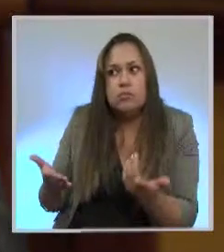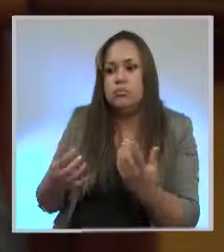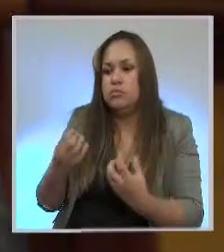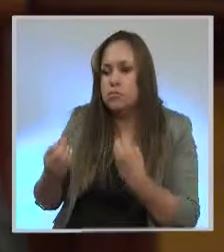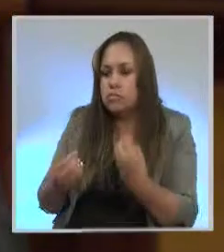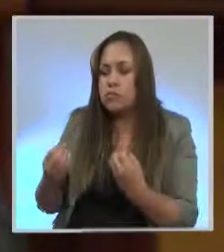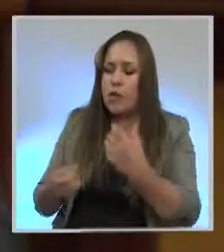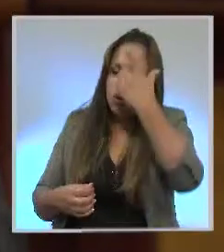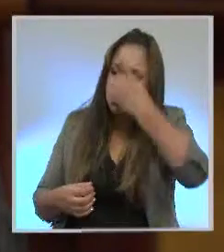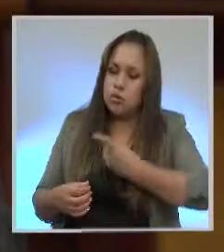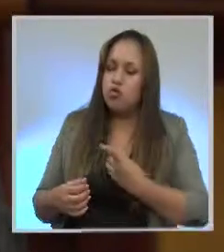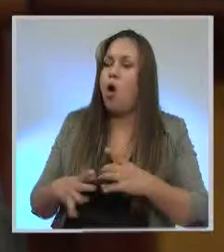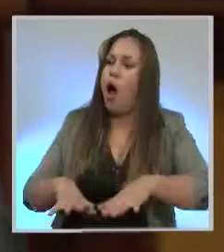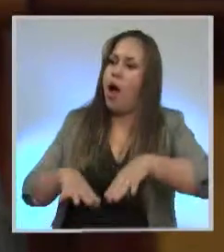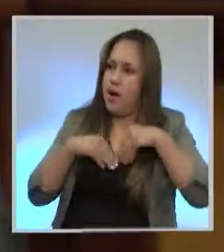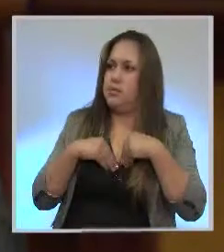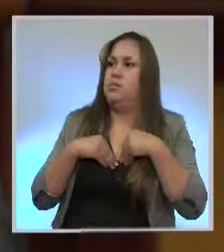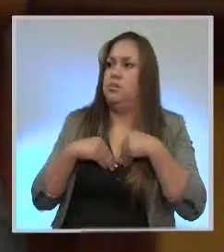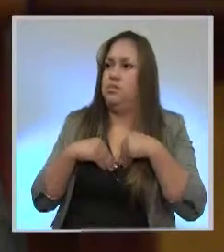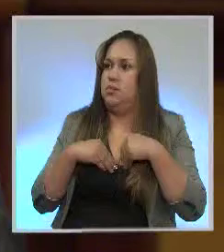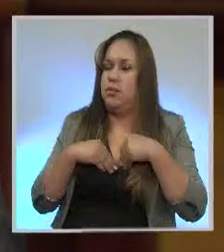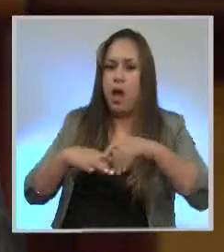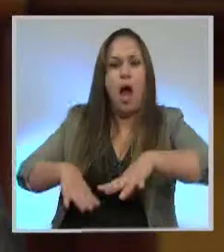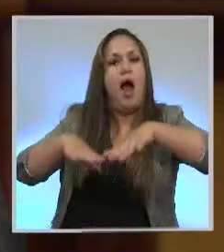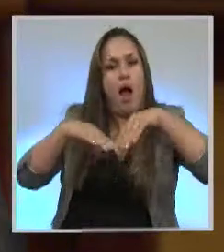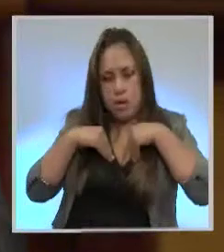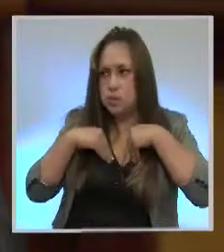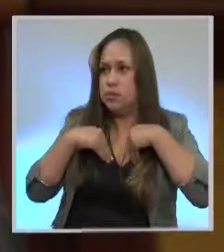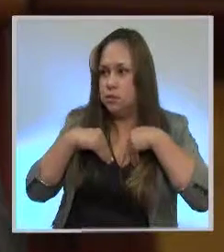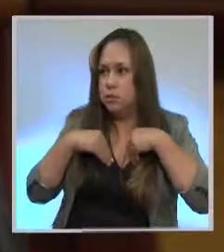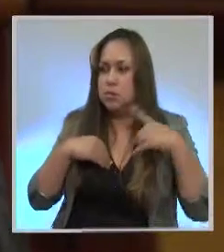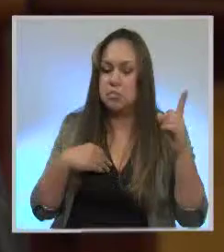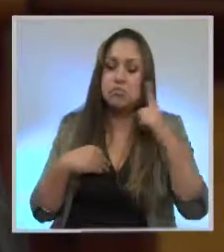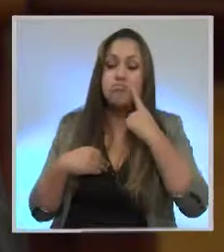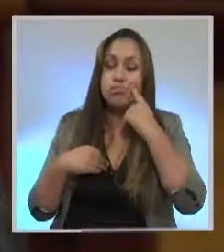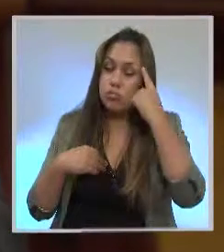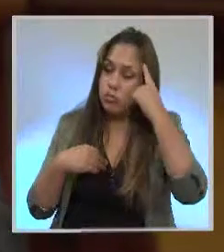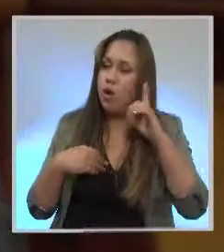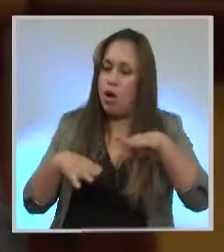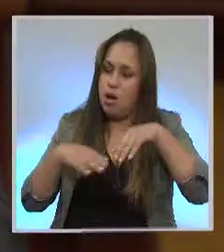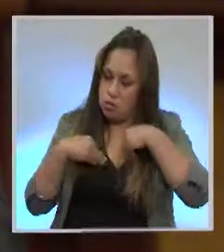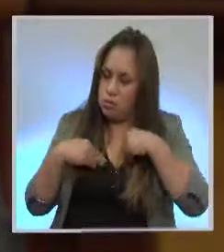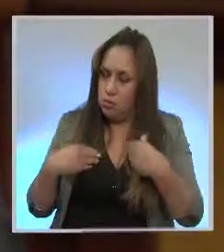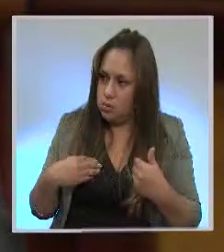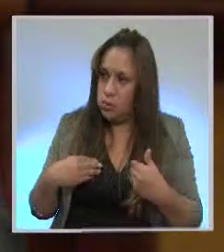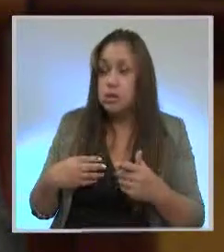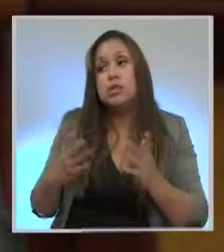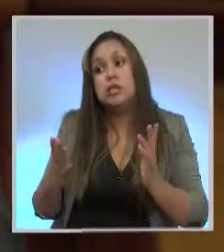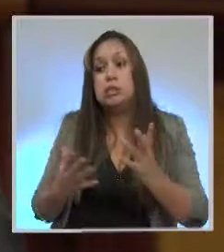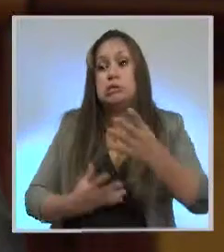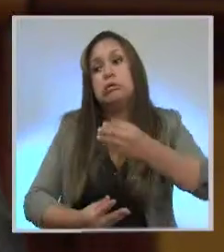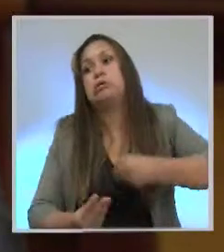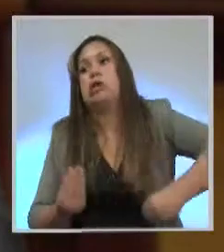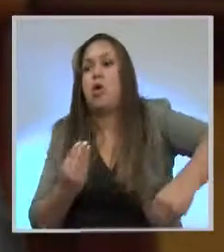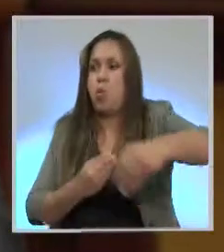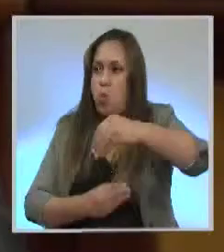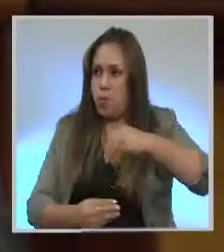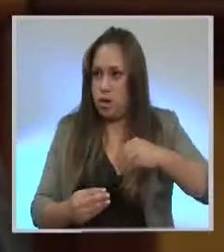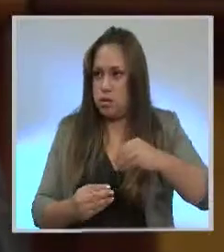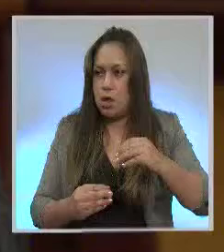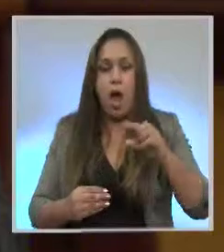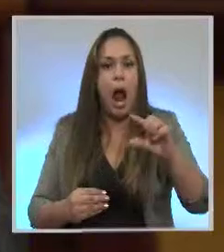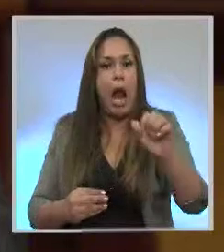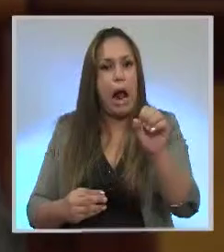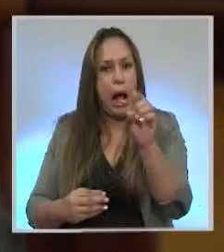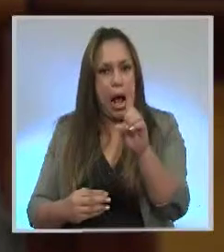aceptar la comunicación enviada por el presidente y devolver los proyectos al CAL y el CAL que devuelva